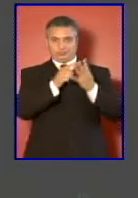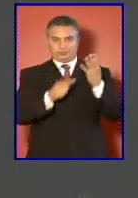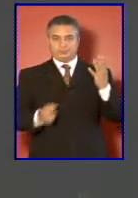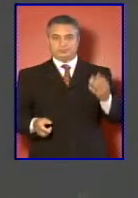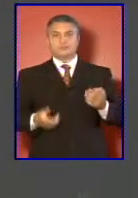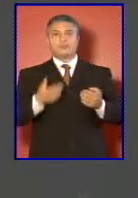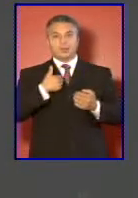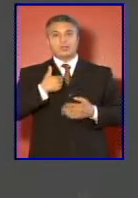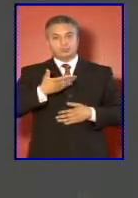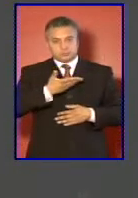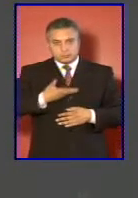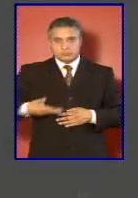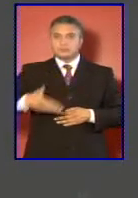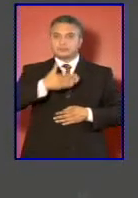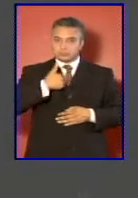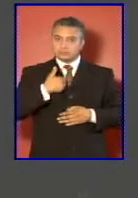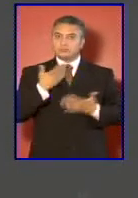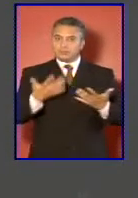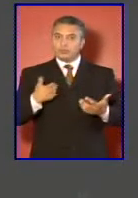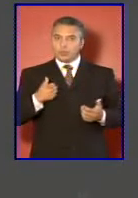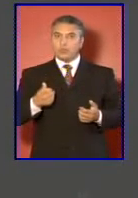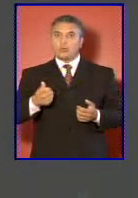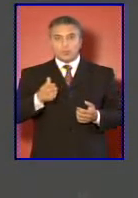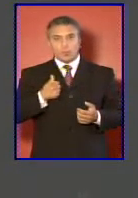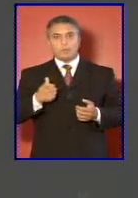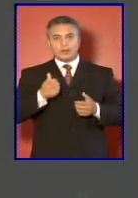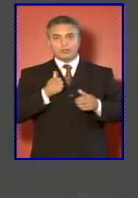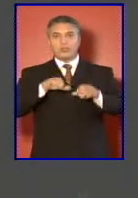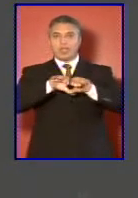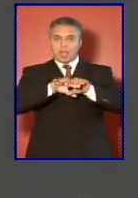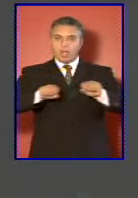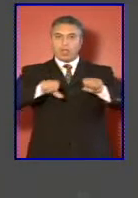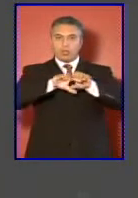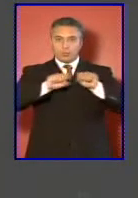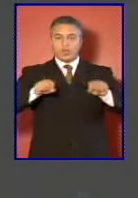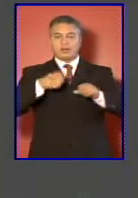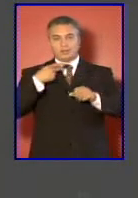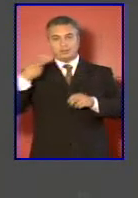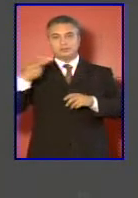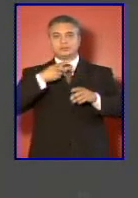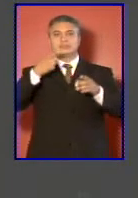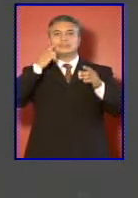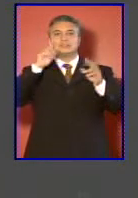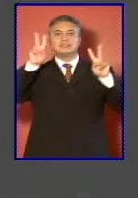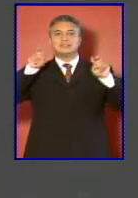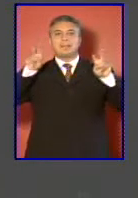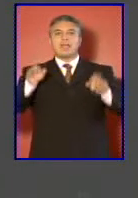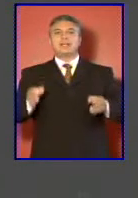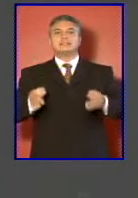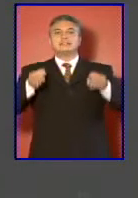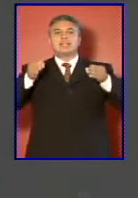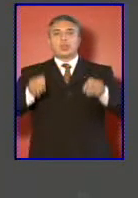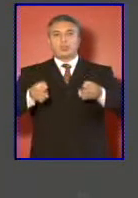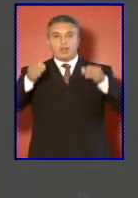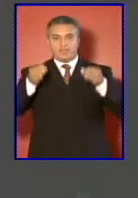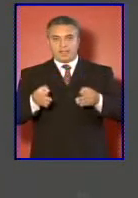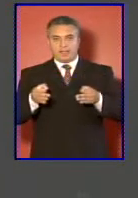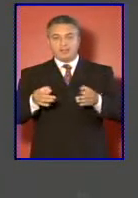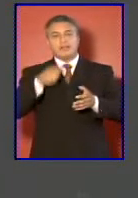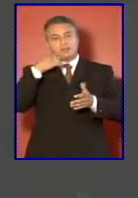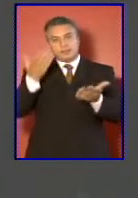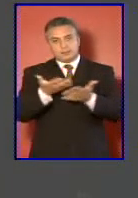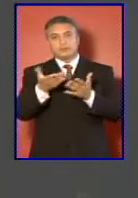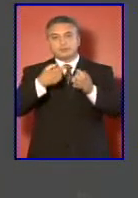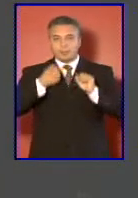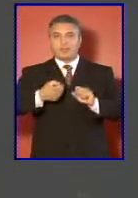Hemos ido cumpliendo los acuerdos bilaterales en materia de seguridad de manera de participar